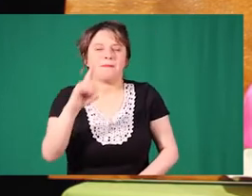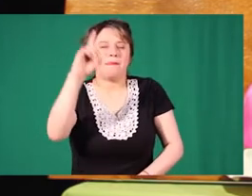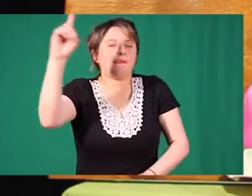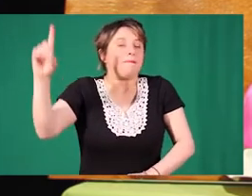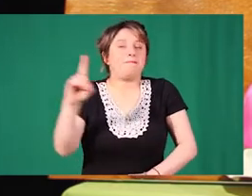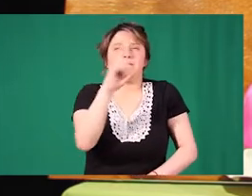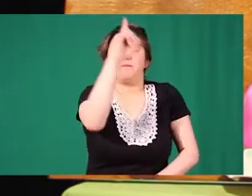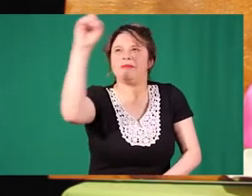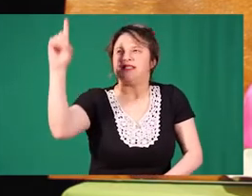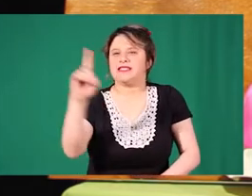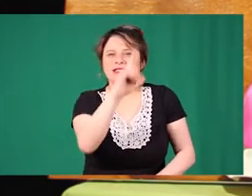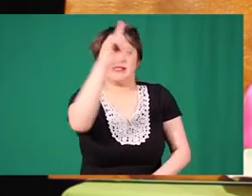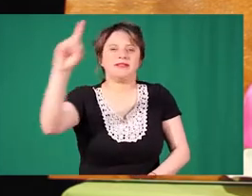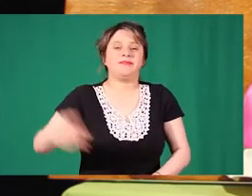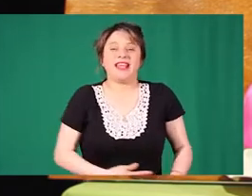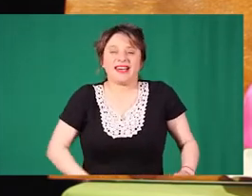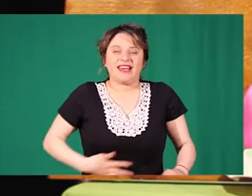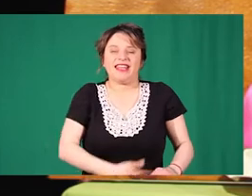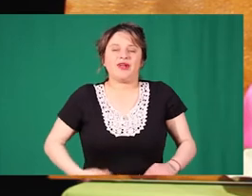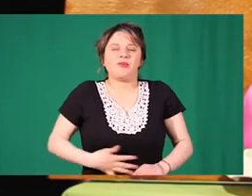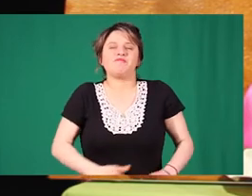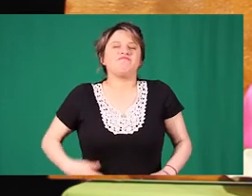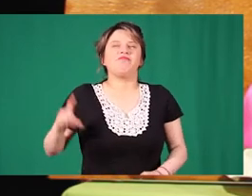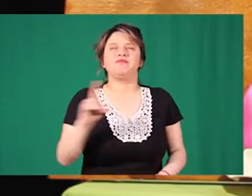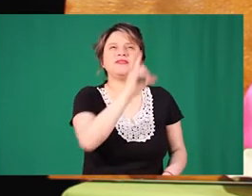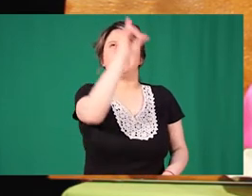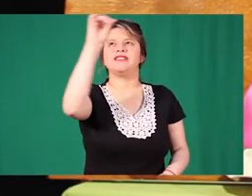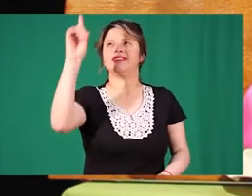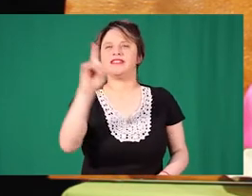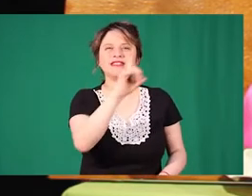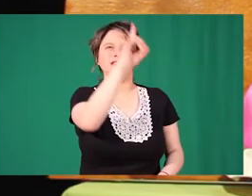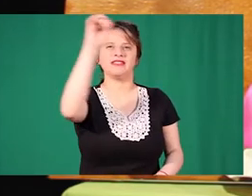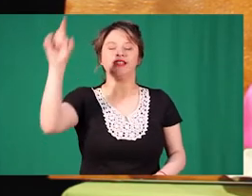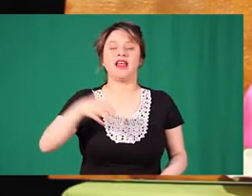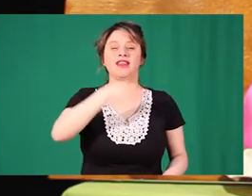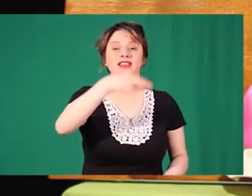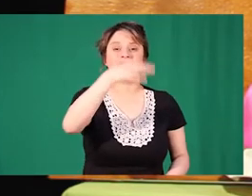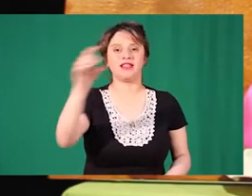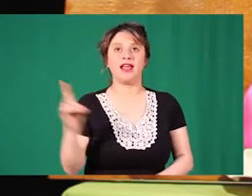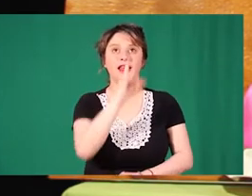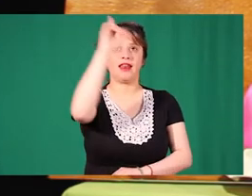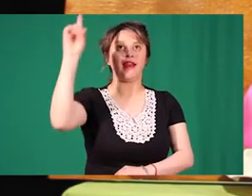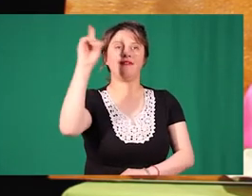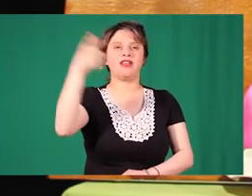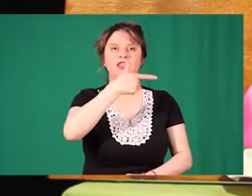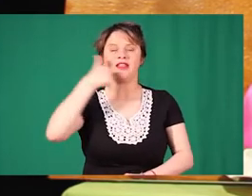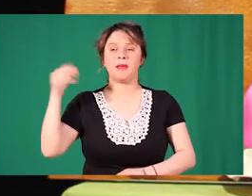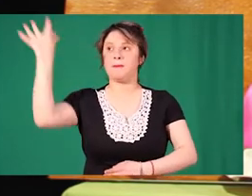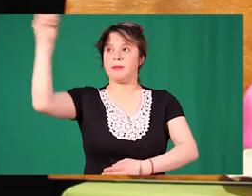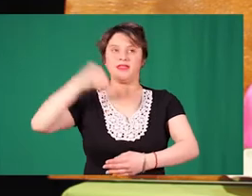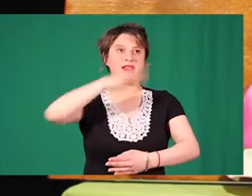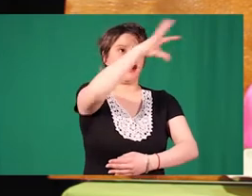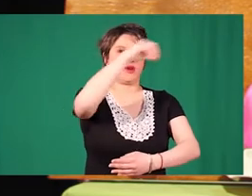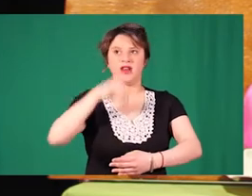¡Qué rico! ¿Qué está esto? Decía la abejita mientras recolectaba el dulce néctar de los girasoles y el